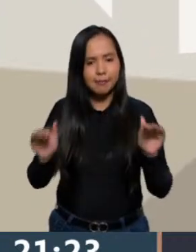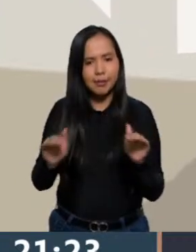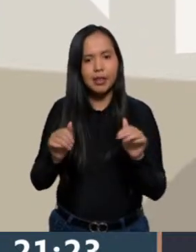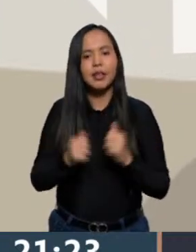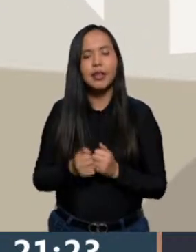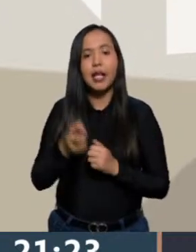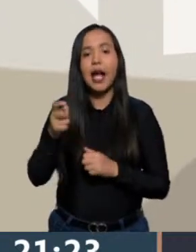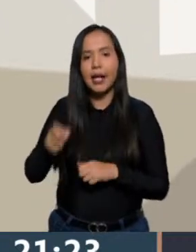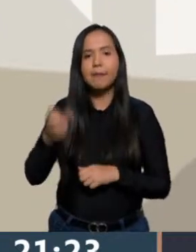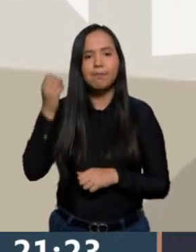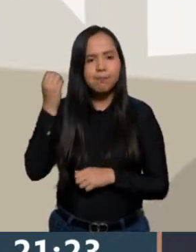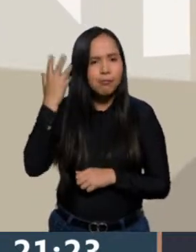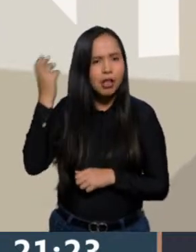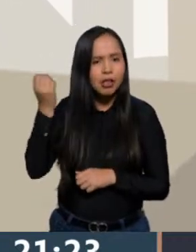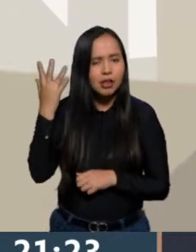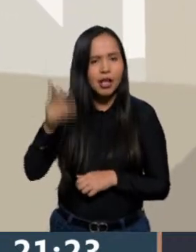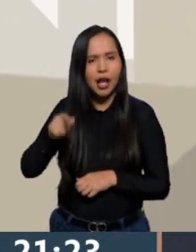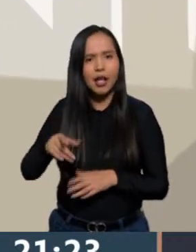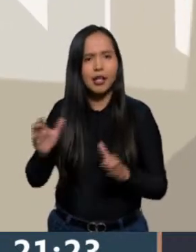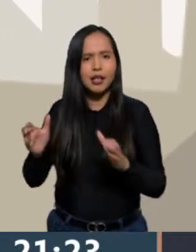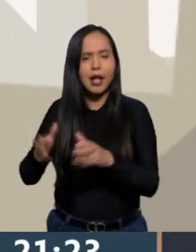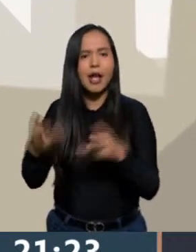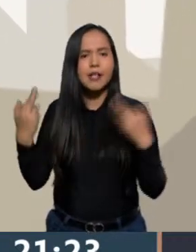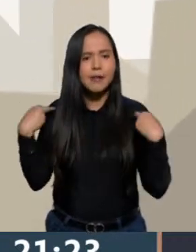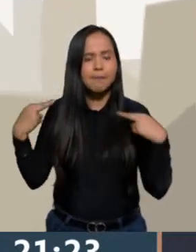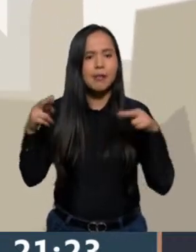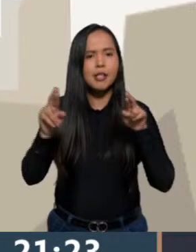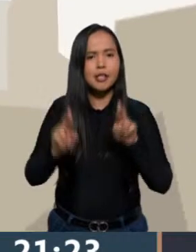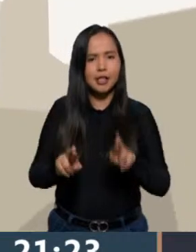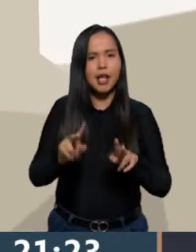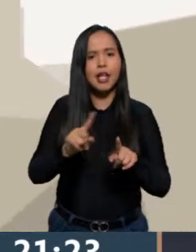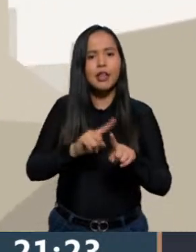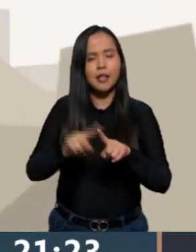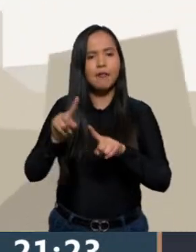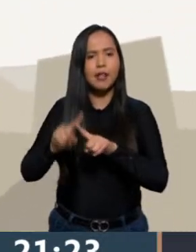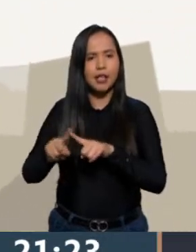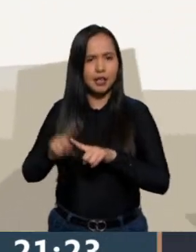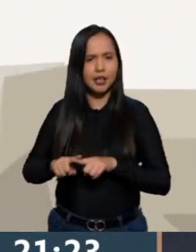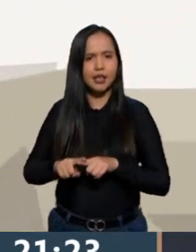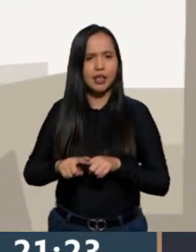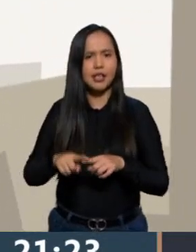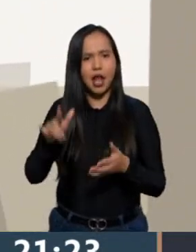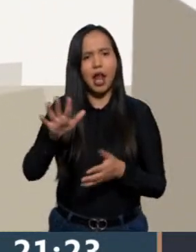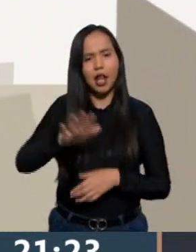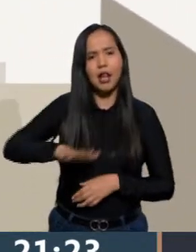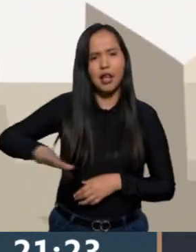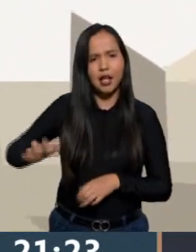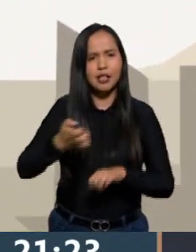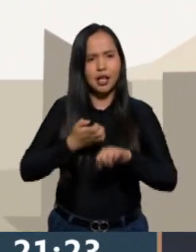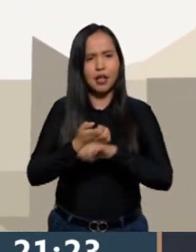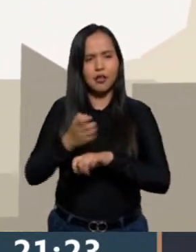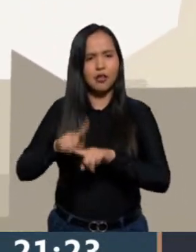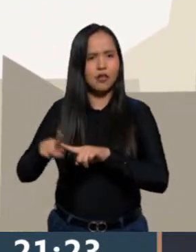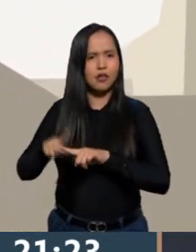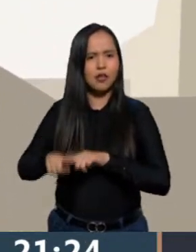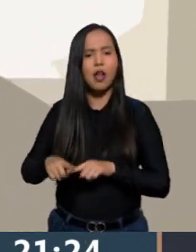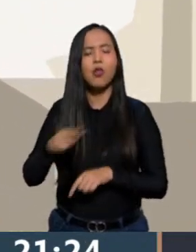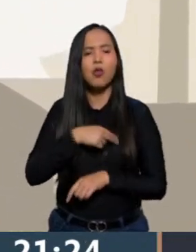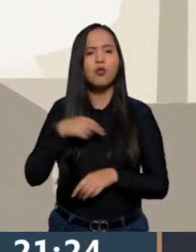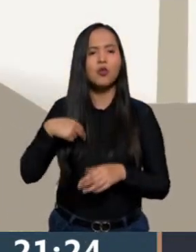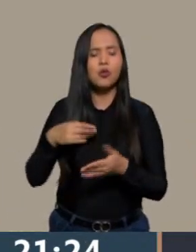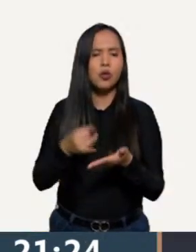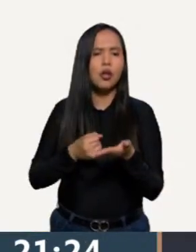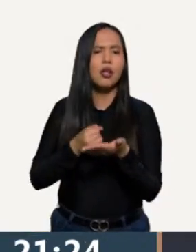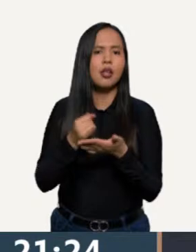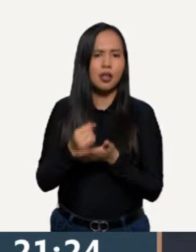una de estas asambleas, donde participaron representantes de todas nuestras representaciones locales en otros estados, tomamos la decisión